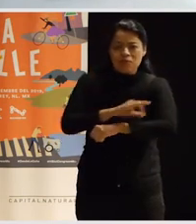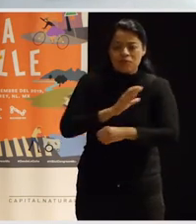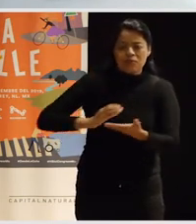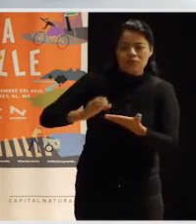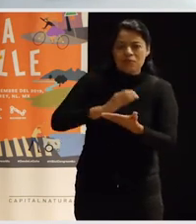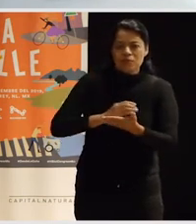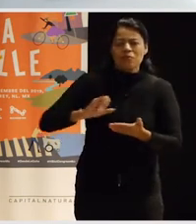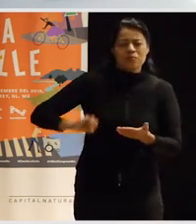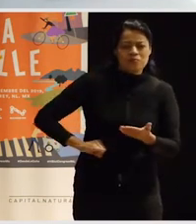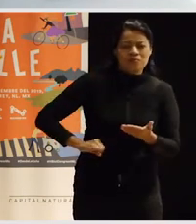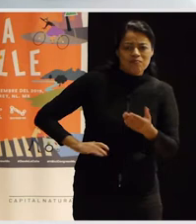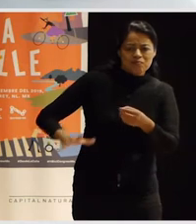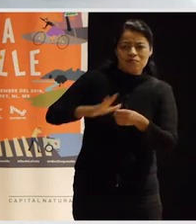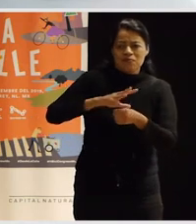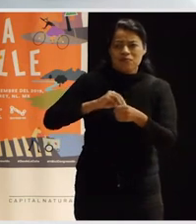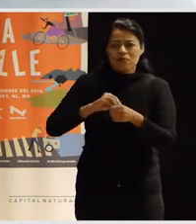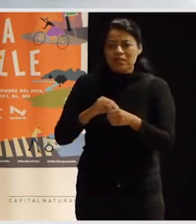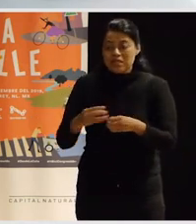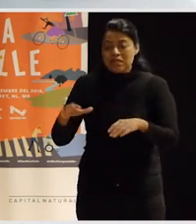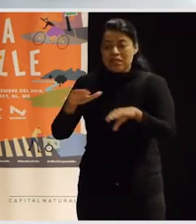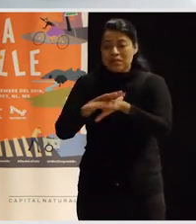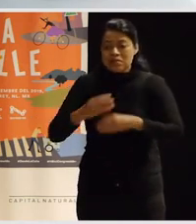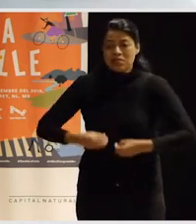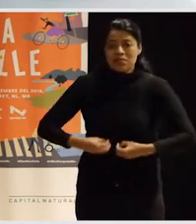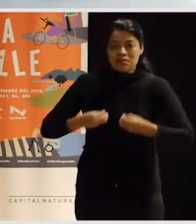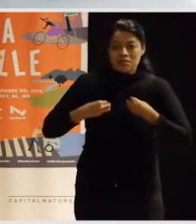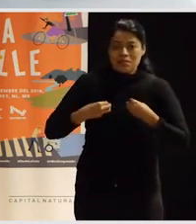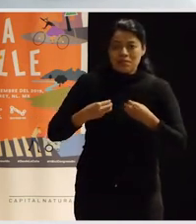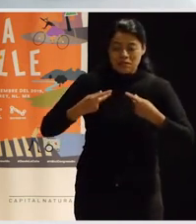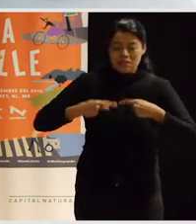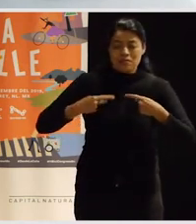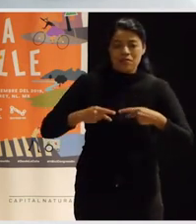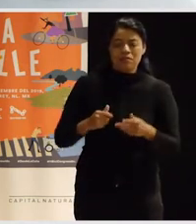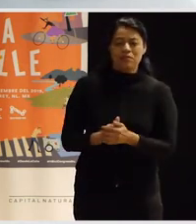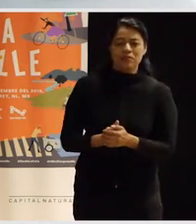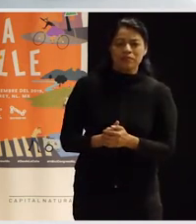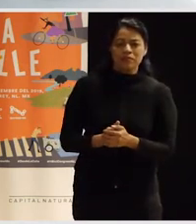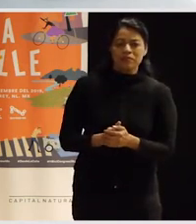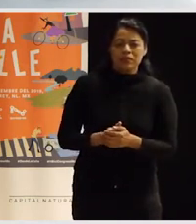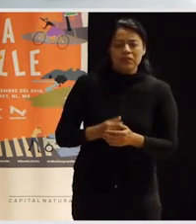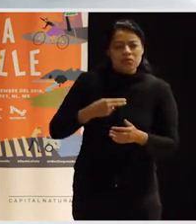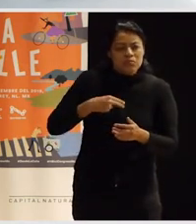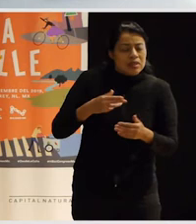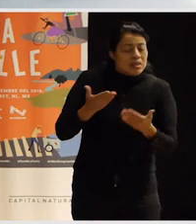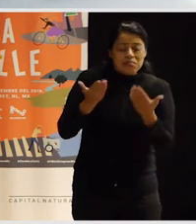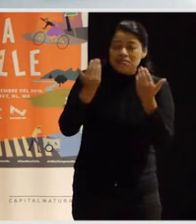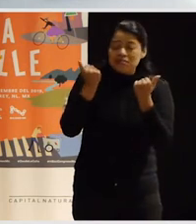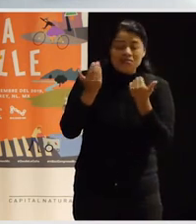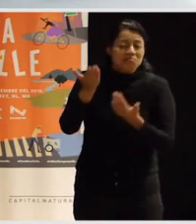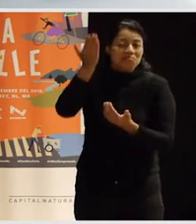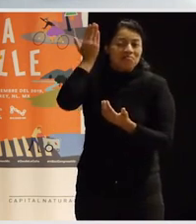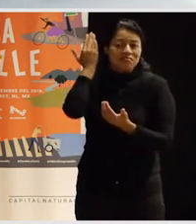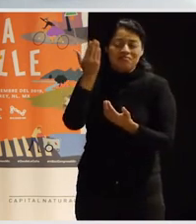el interés general, por mejorar las condiciones de vida de la sociedad, justamente lo que no se nos había enseñado absolutamente nada era